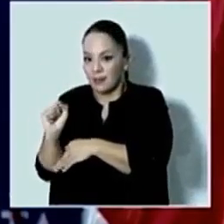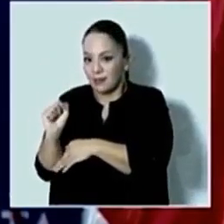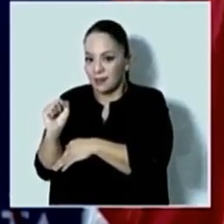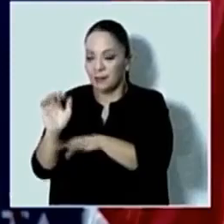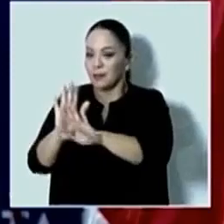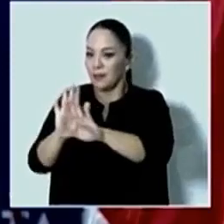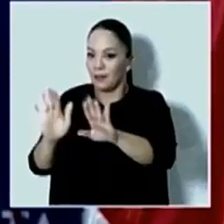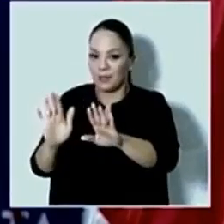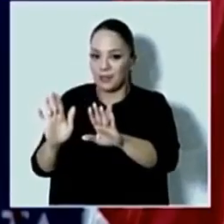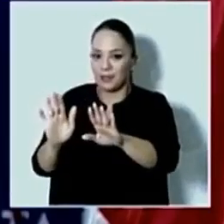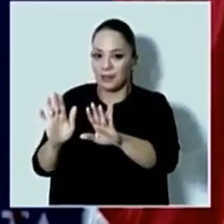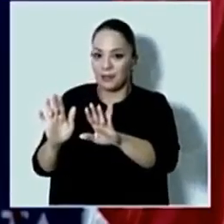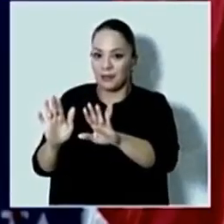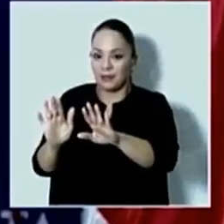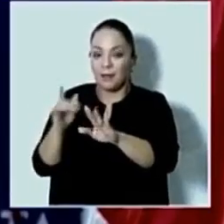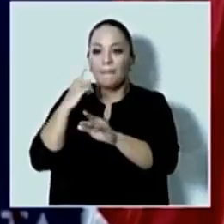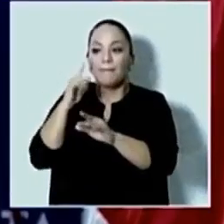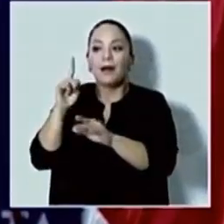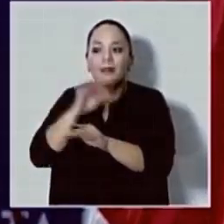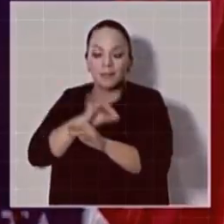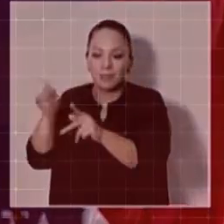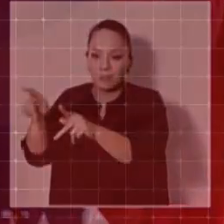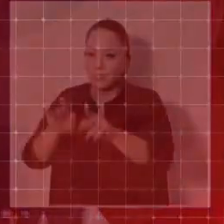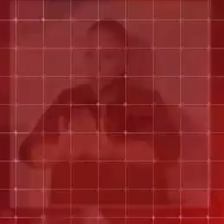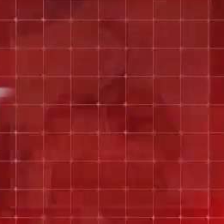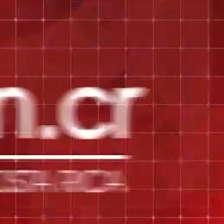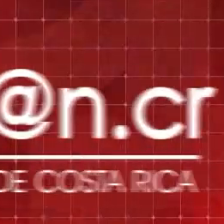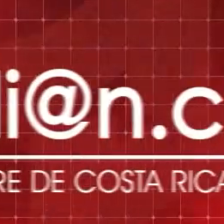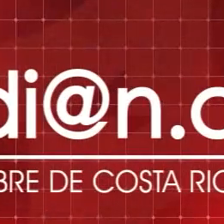interpretaciones que van más allá de eso.